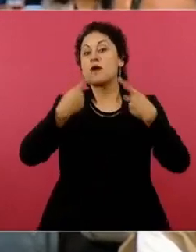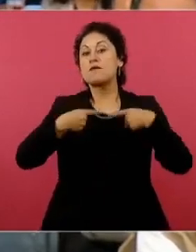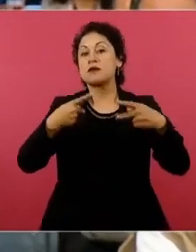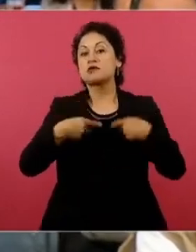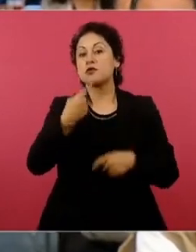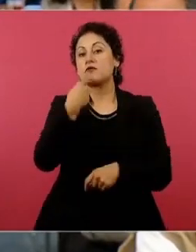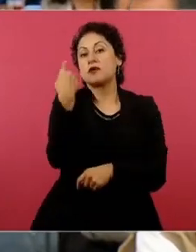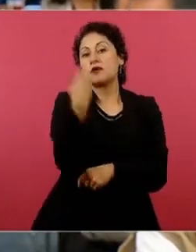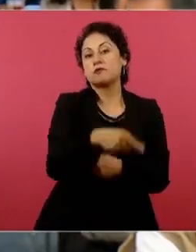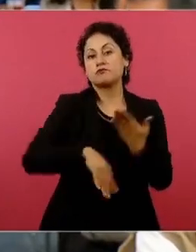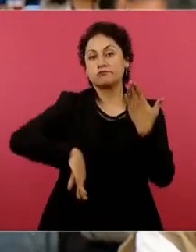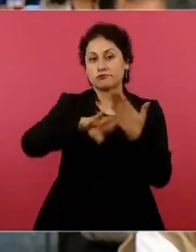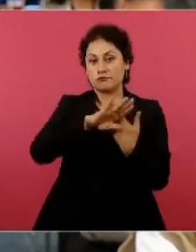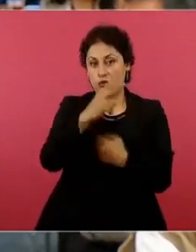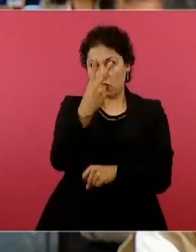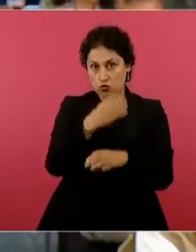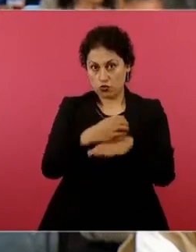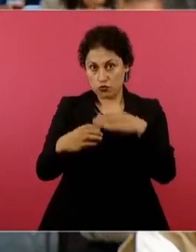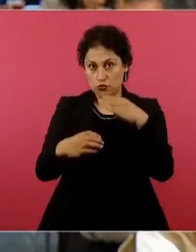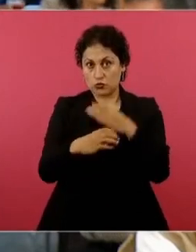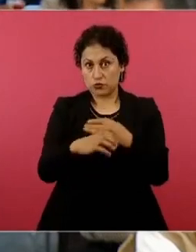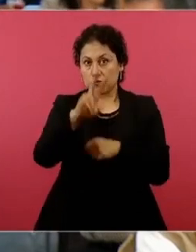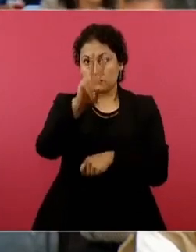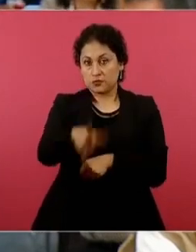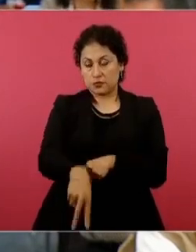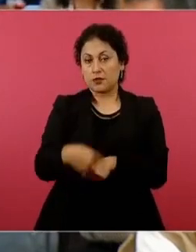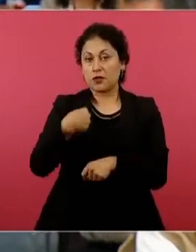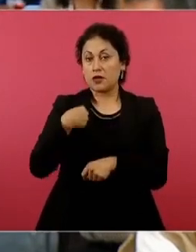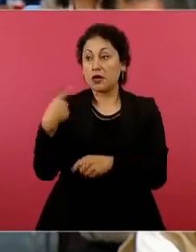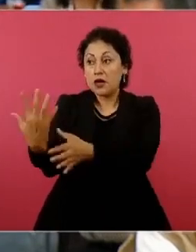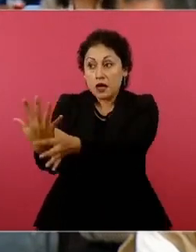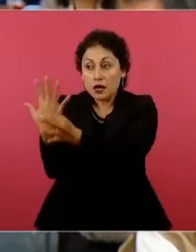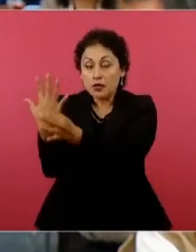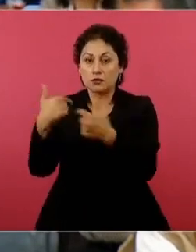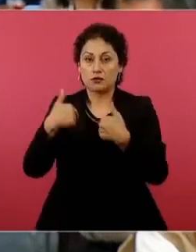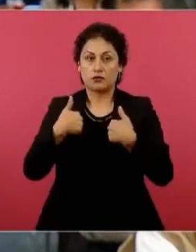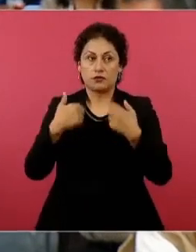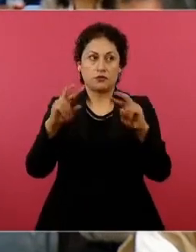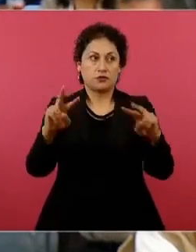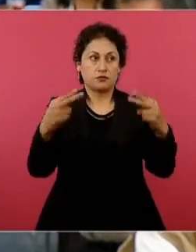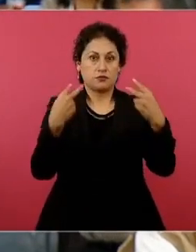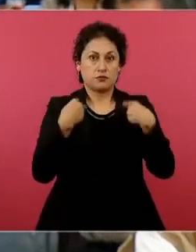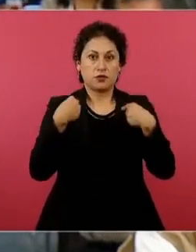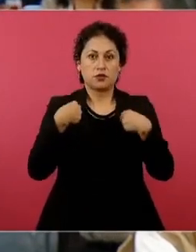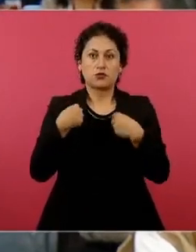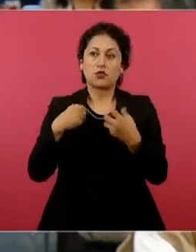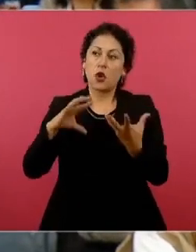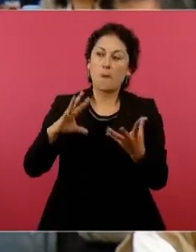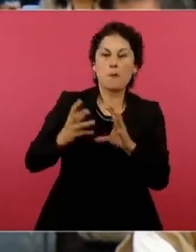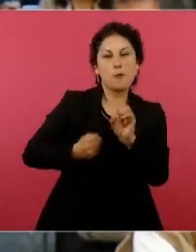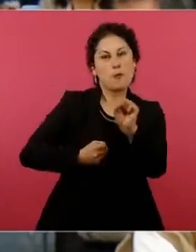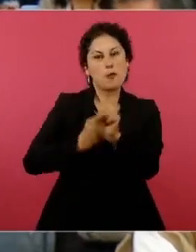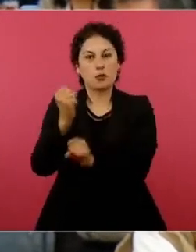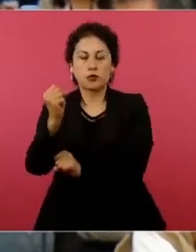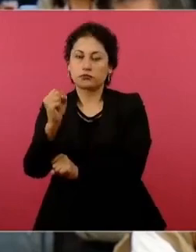Primero le quiero señalar que fui aquí exhibido como una persona que soy un violentador, es una mentira.